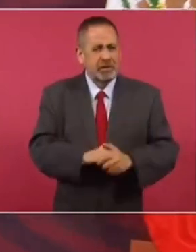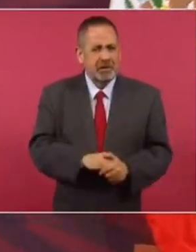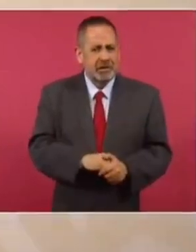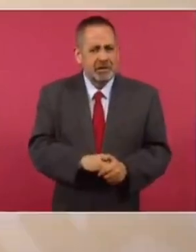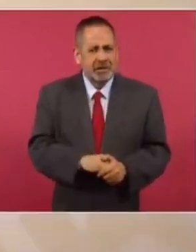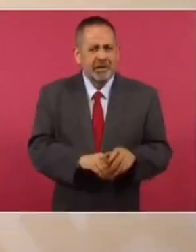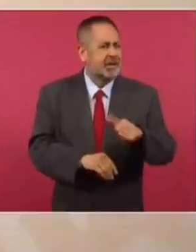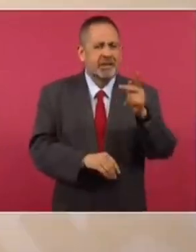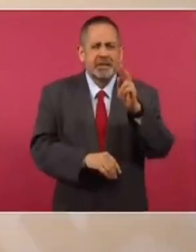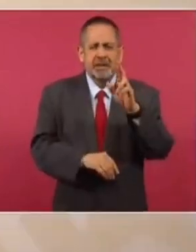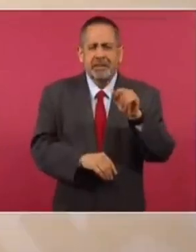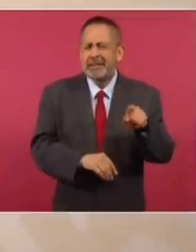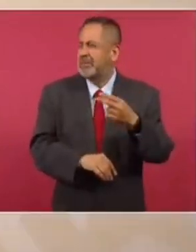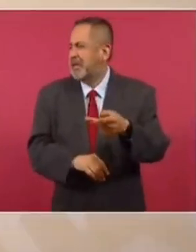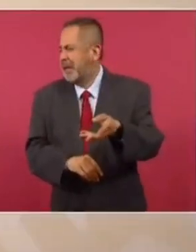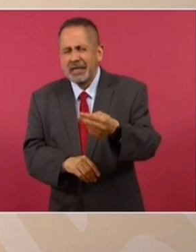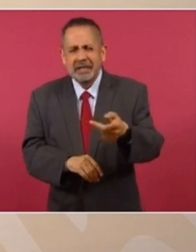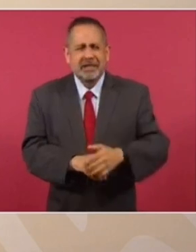¿Cómo se llama el del PRI?